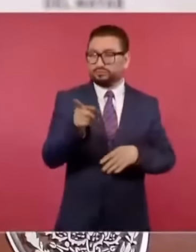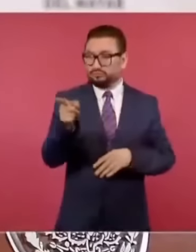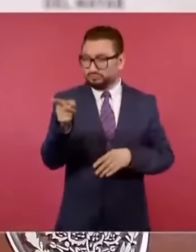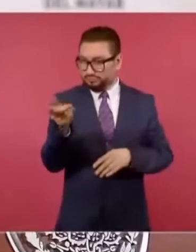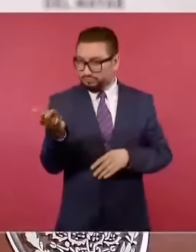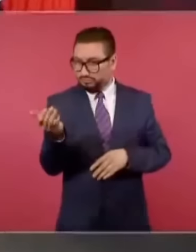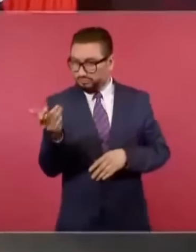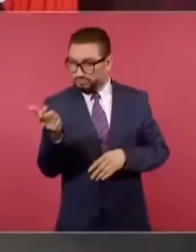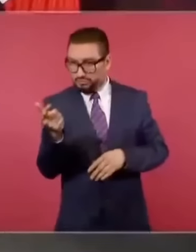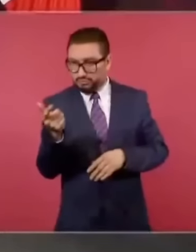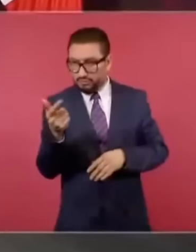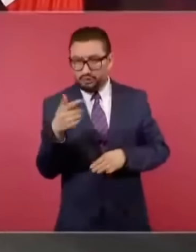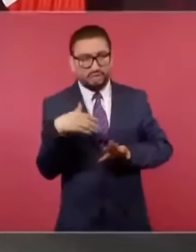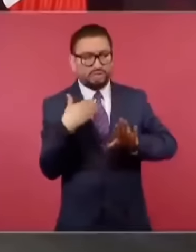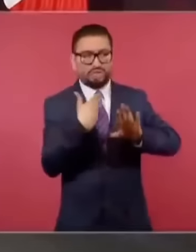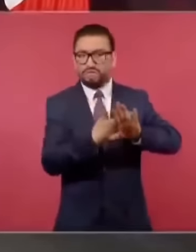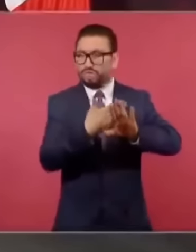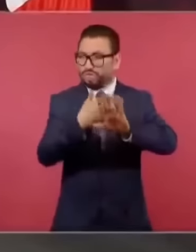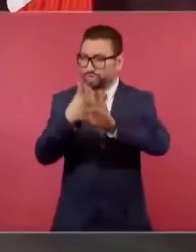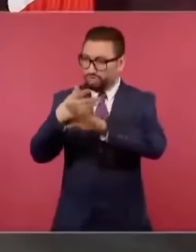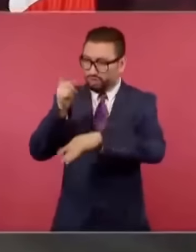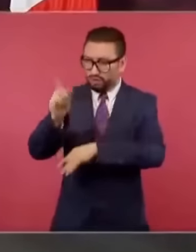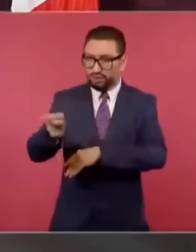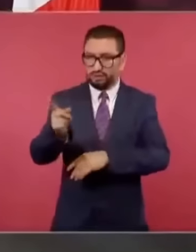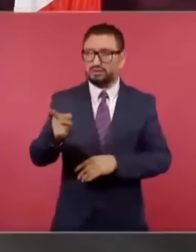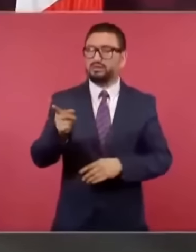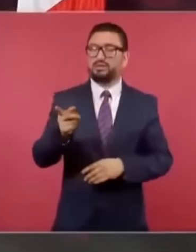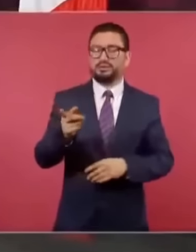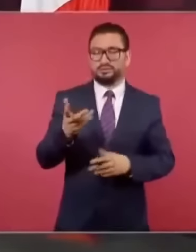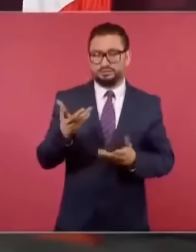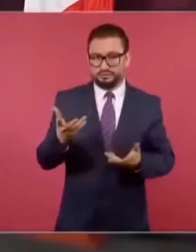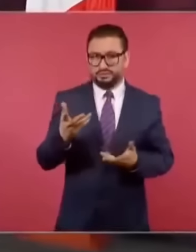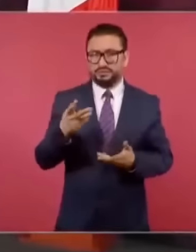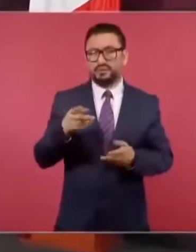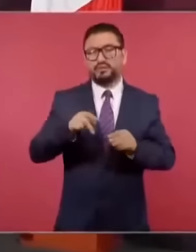el medio es para extorsionar, para chantajear.